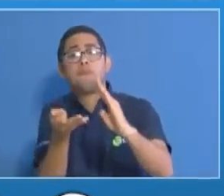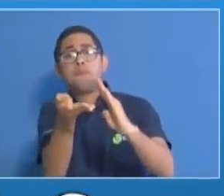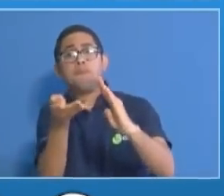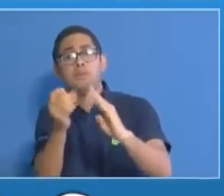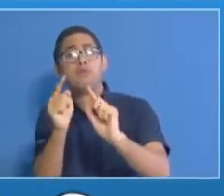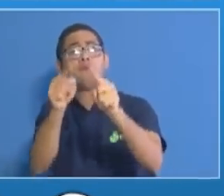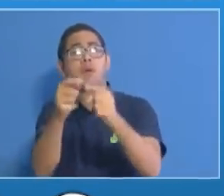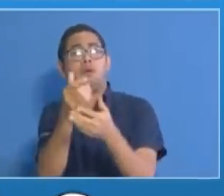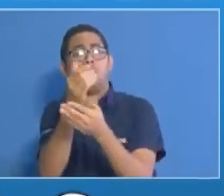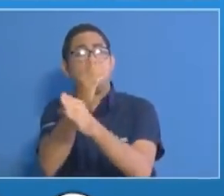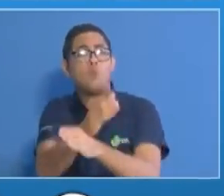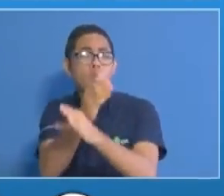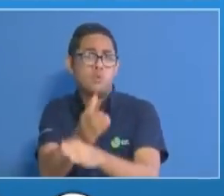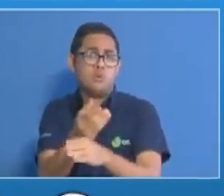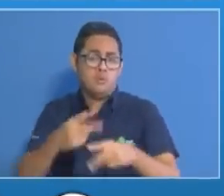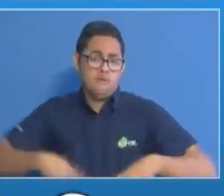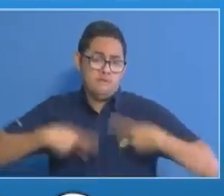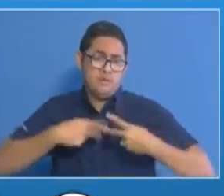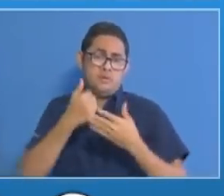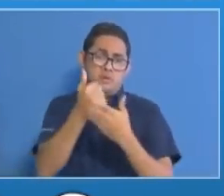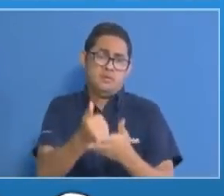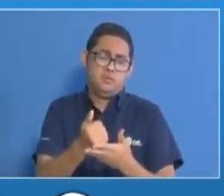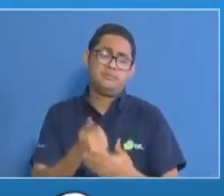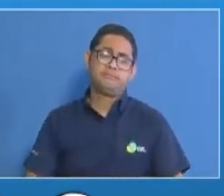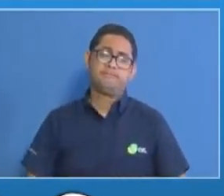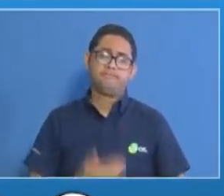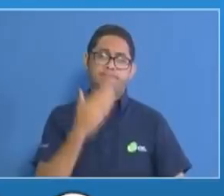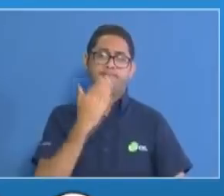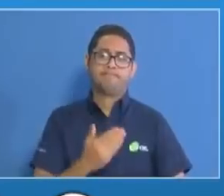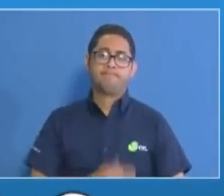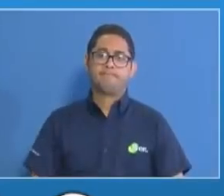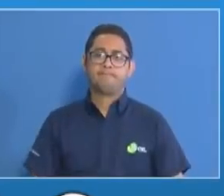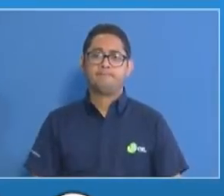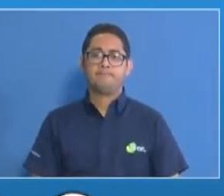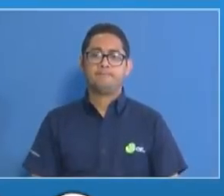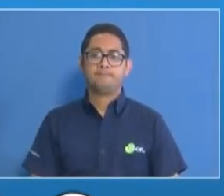vida y preservar su salud muchas gracias señora directora